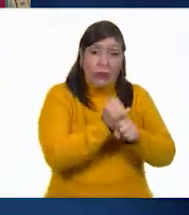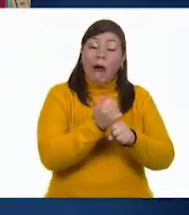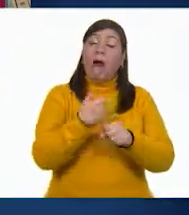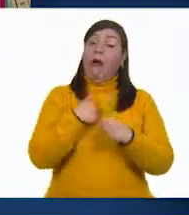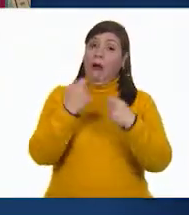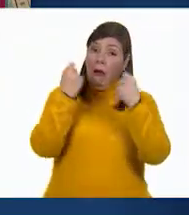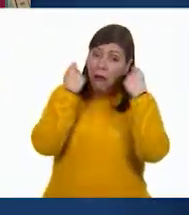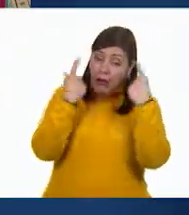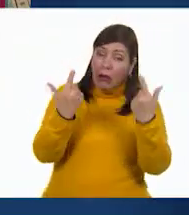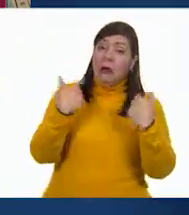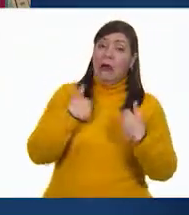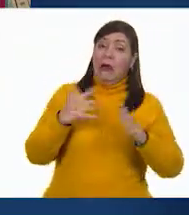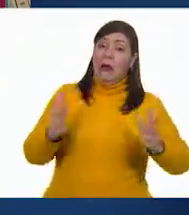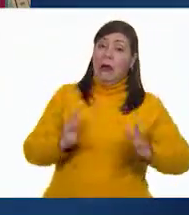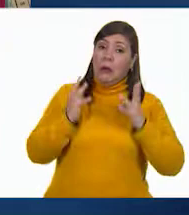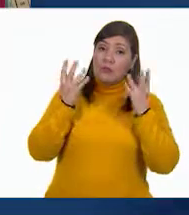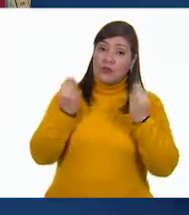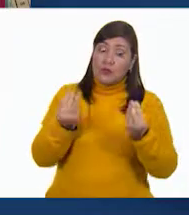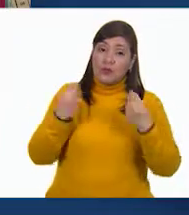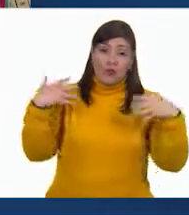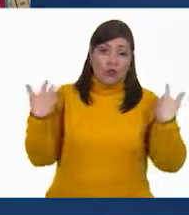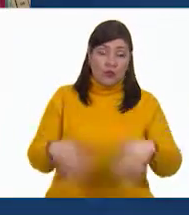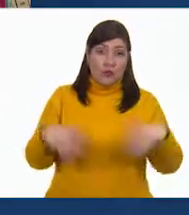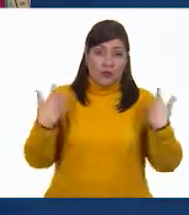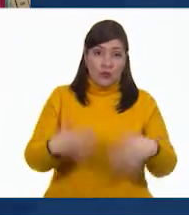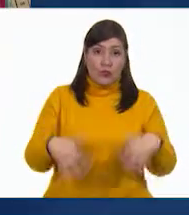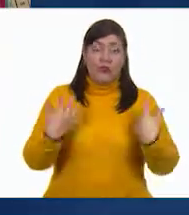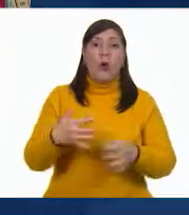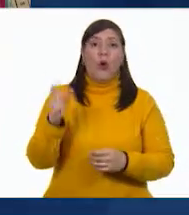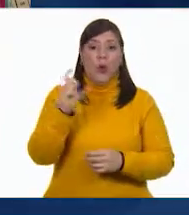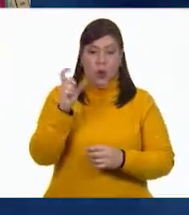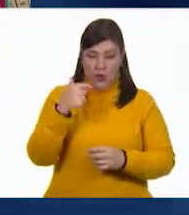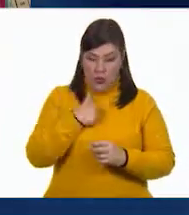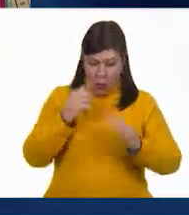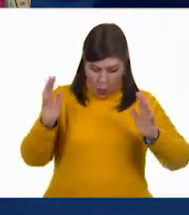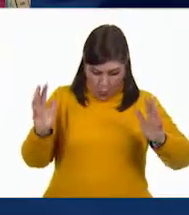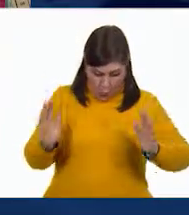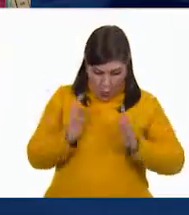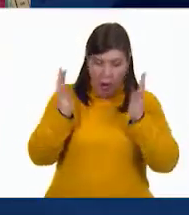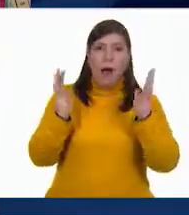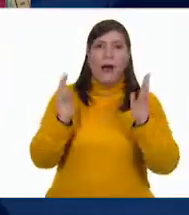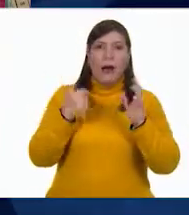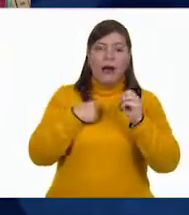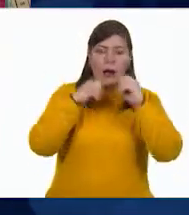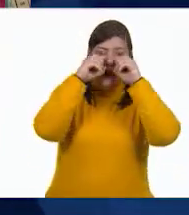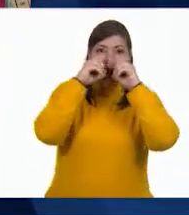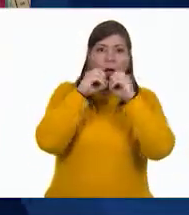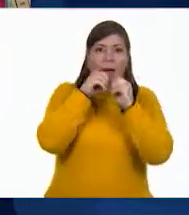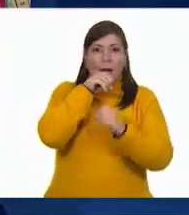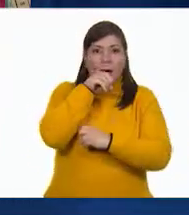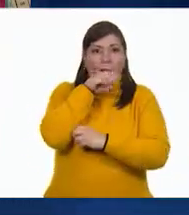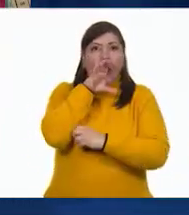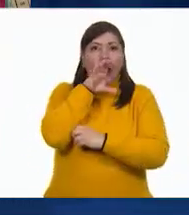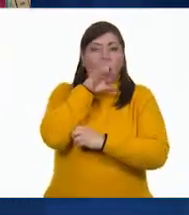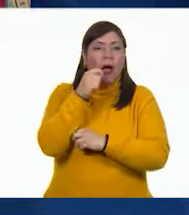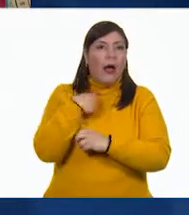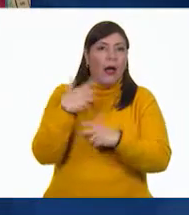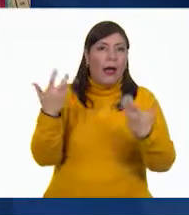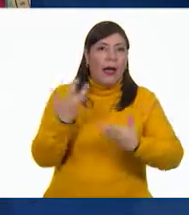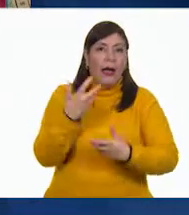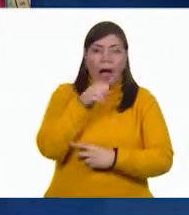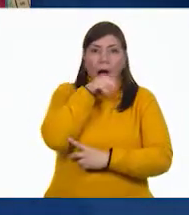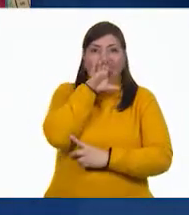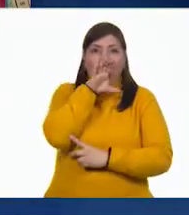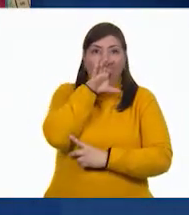muchísimo! Yo cuando me sorprendo, abro mucho la boca. Así, miren.